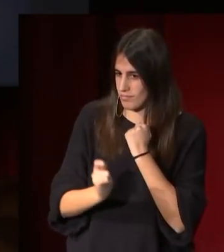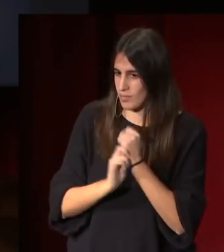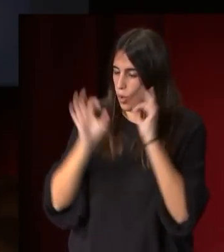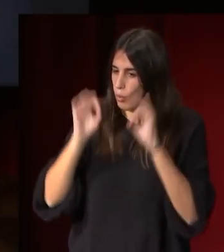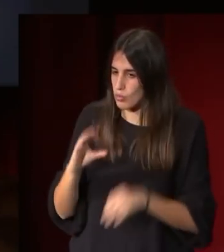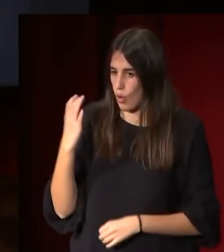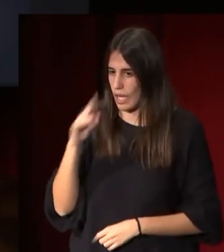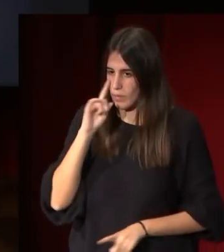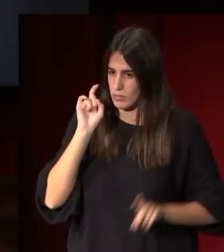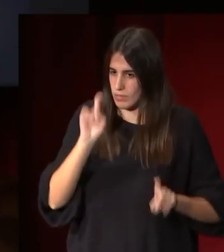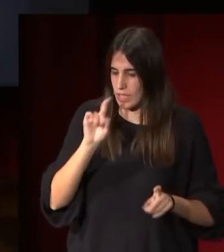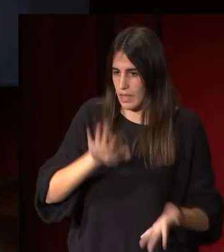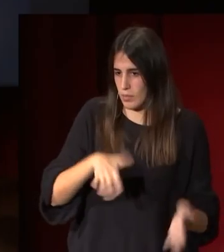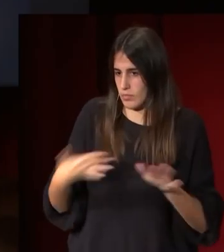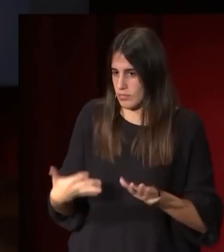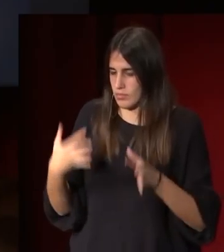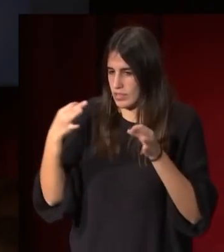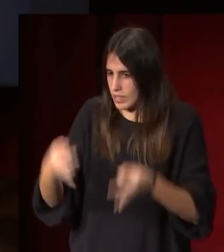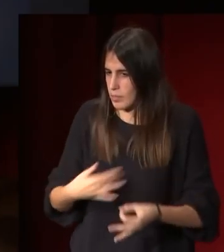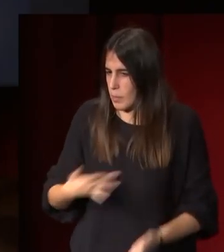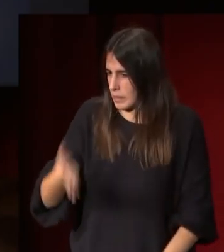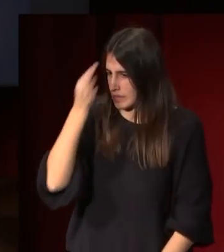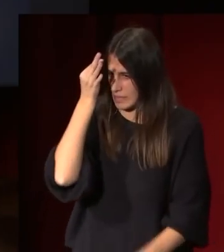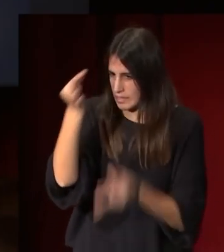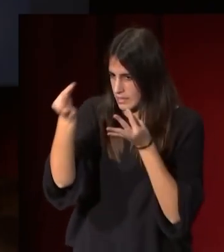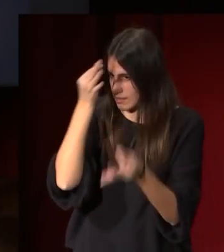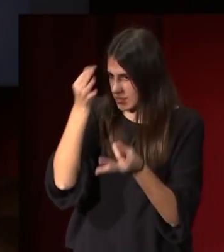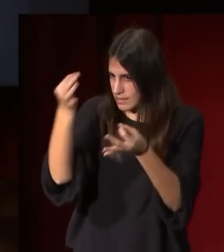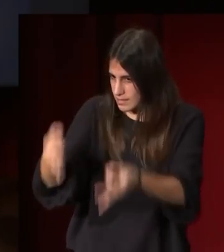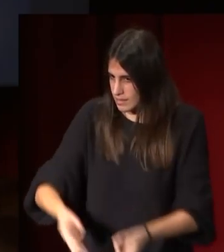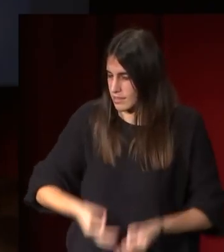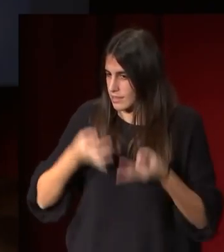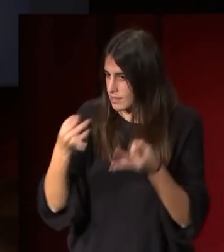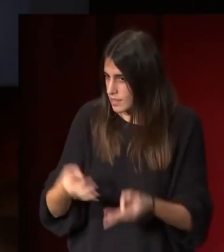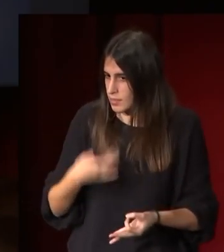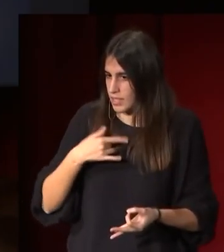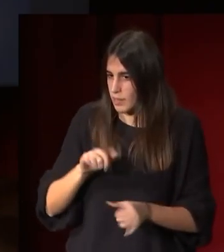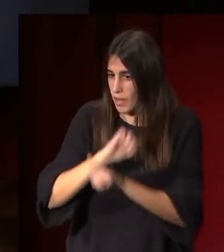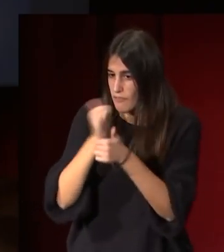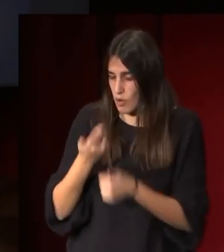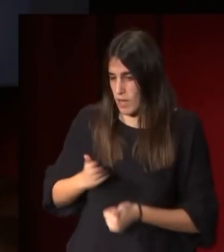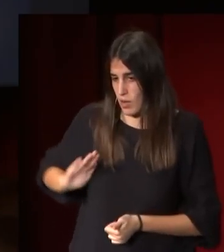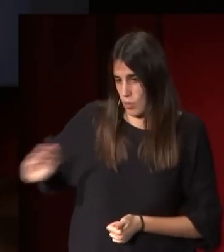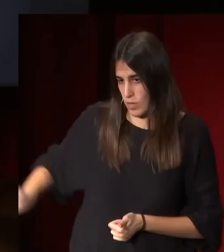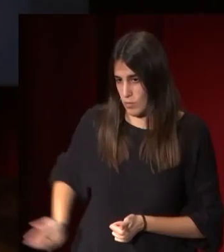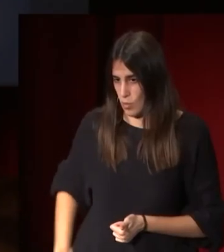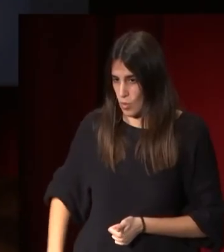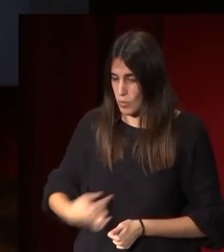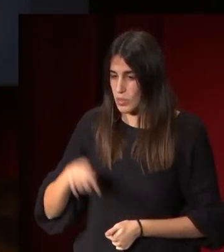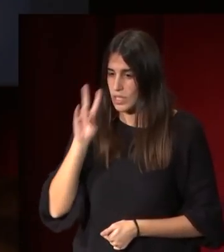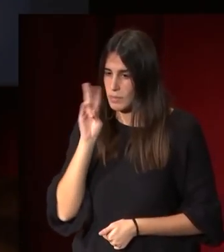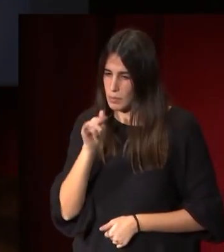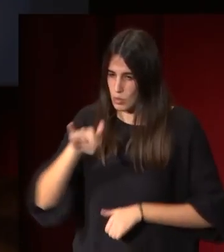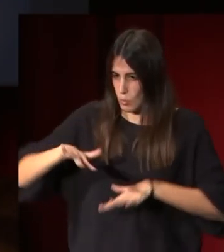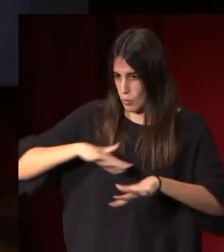Canova y que va a aplicar siempre el acabado muy pulido esa afiliación también praxiteliana porque aquí también hay ese